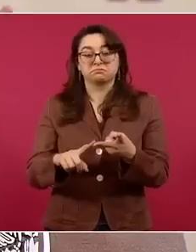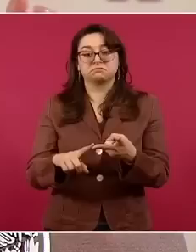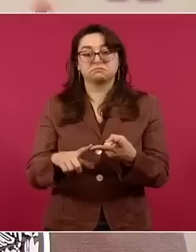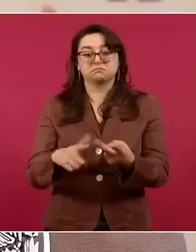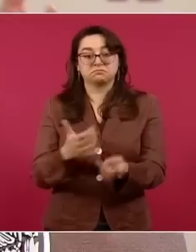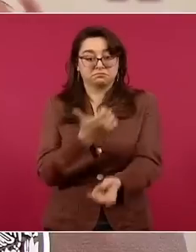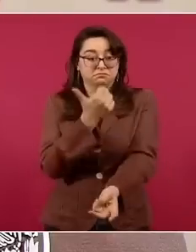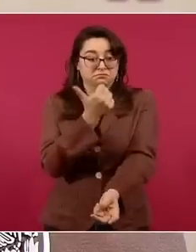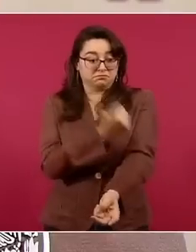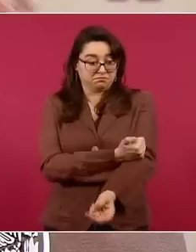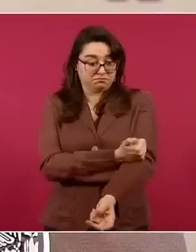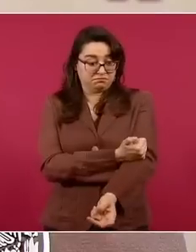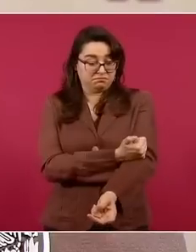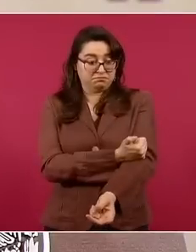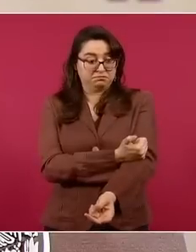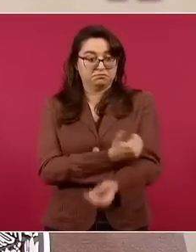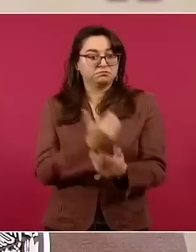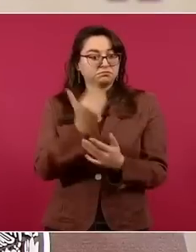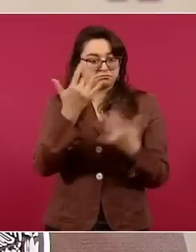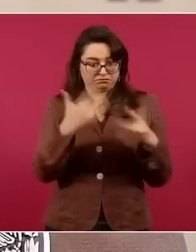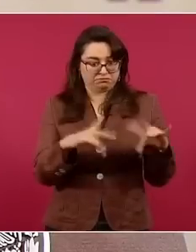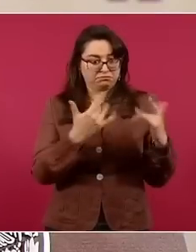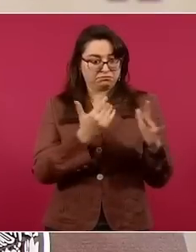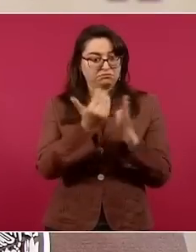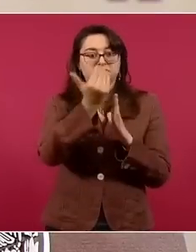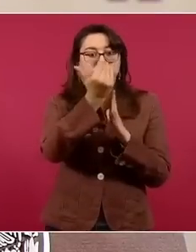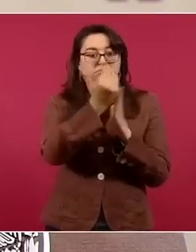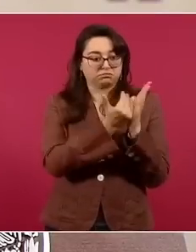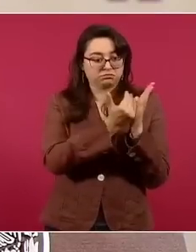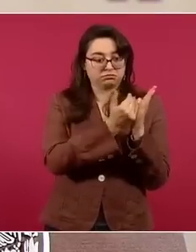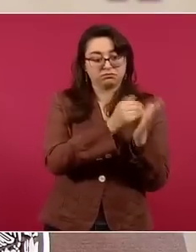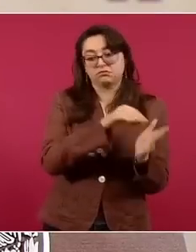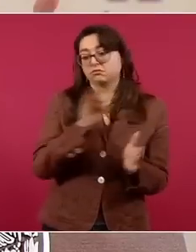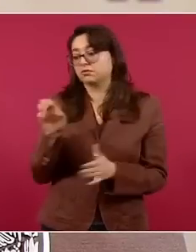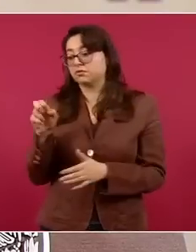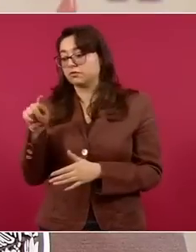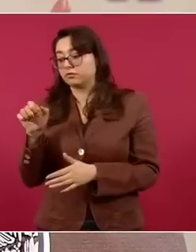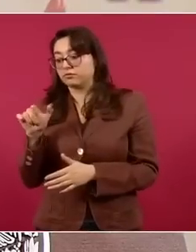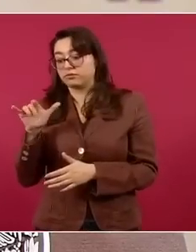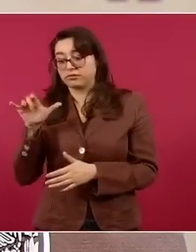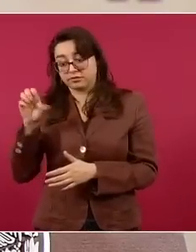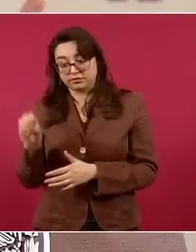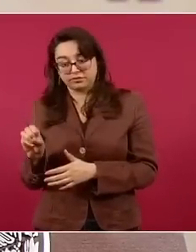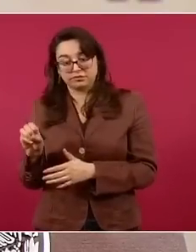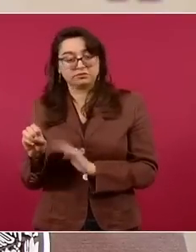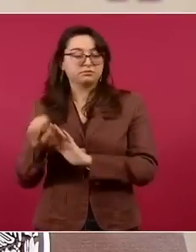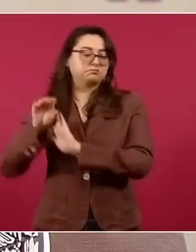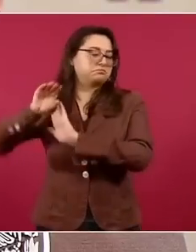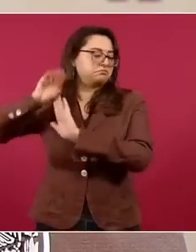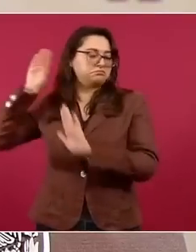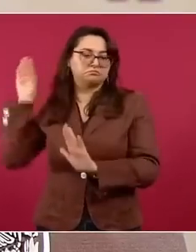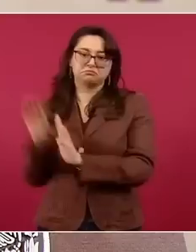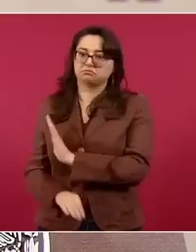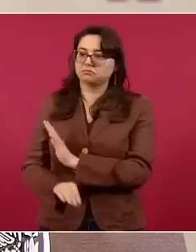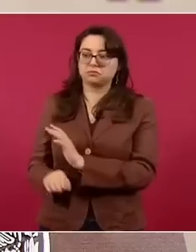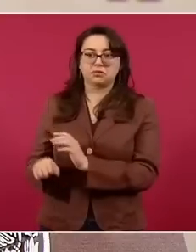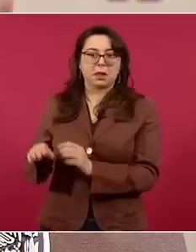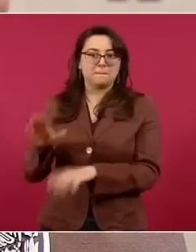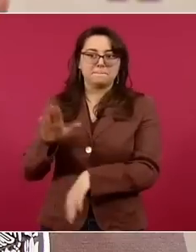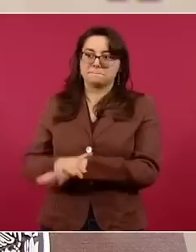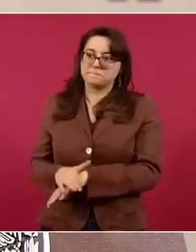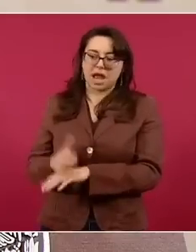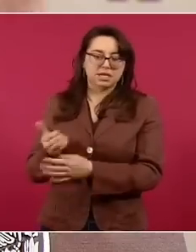Pero junto con esa efectividad en reducir el dolor, está el potencial de ser adictiva